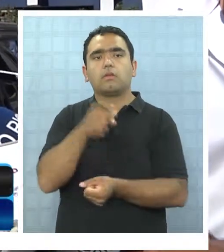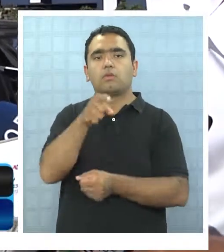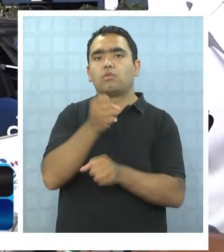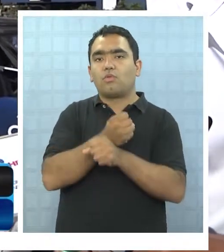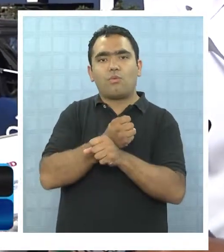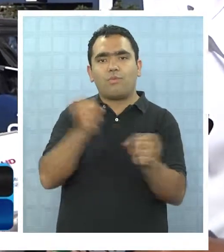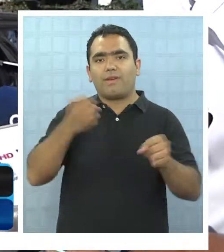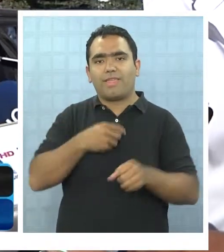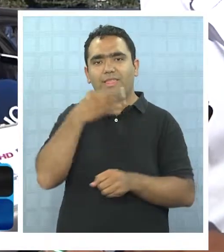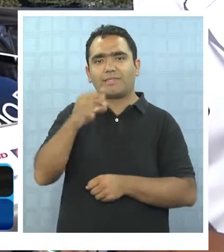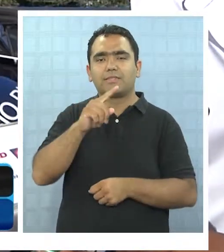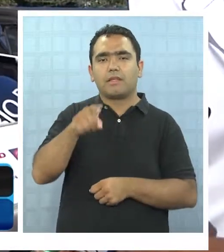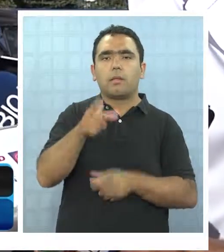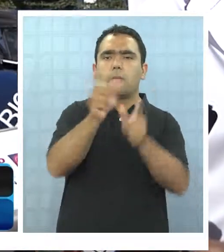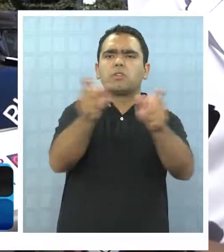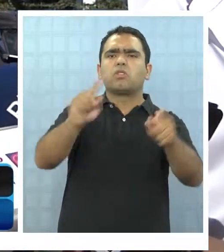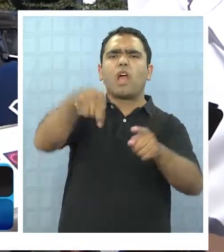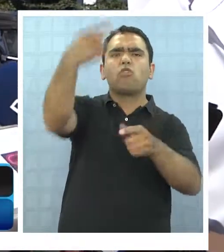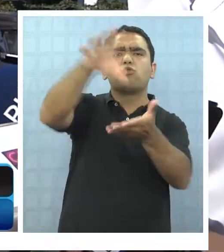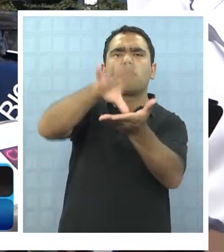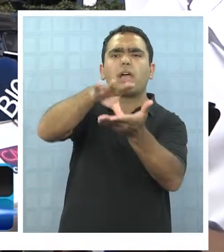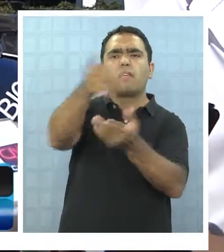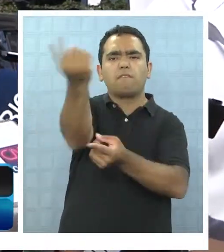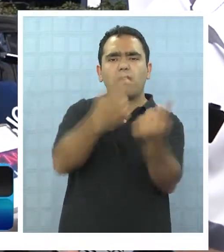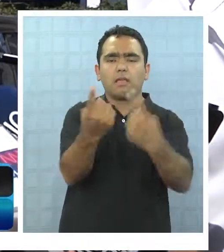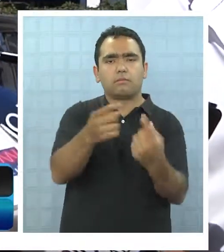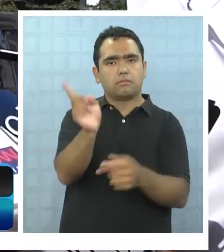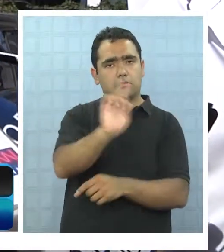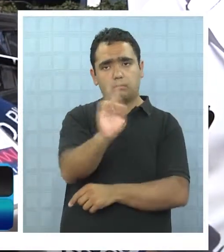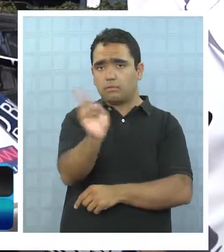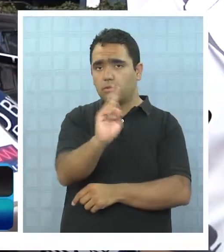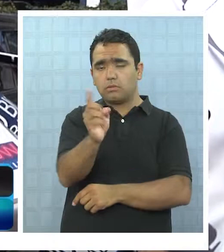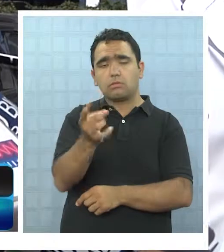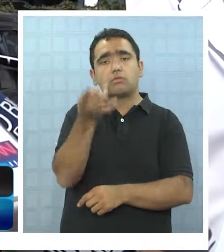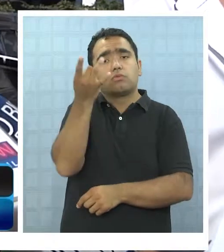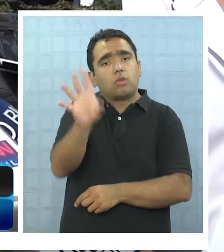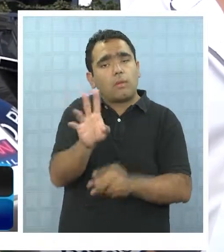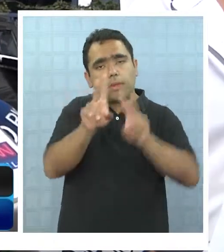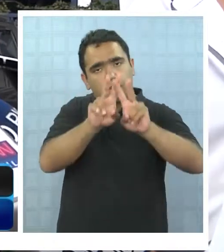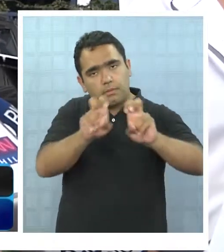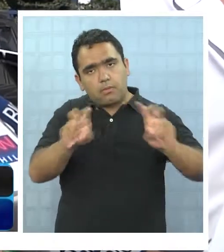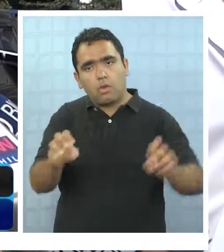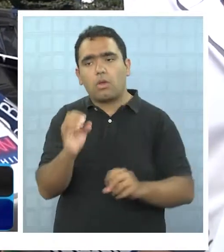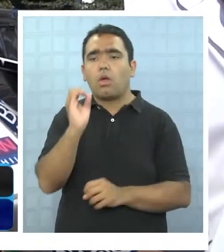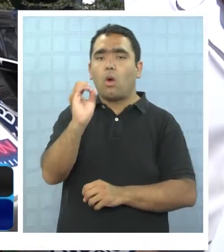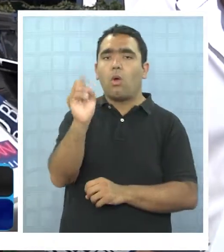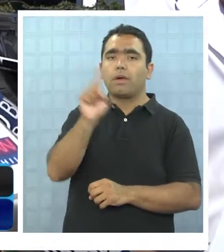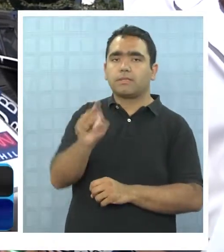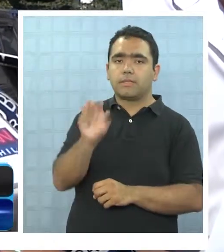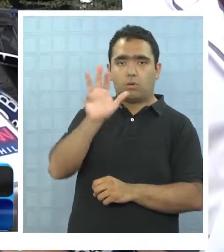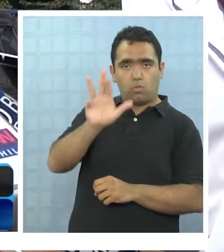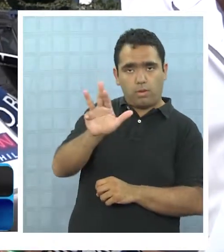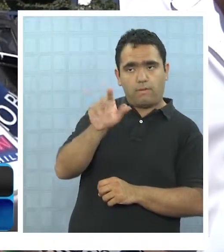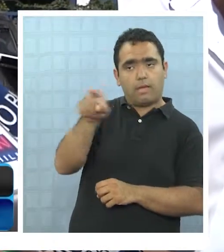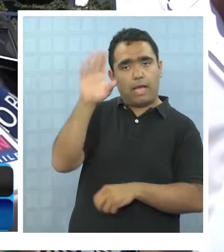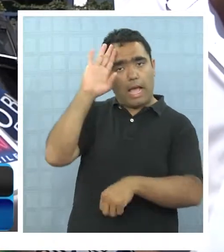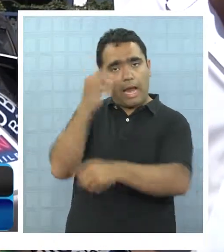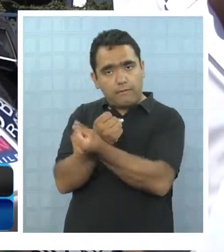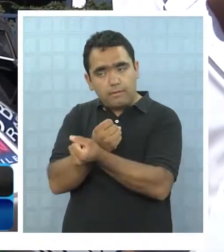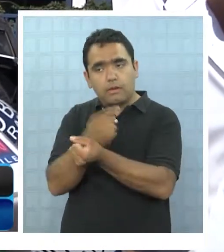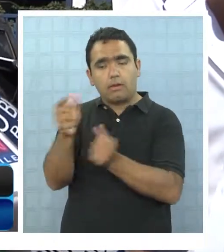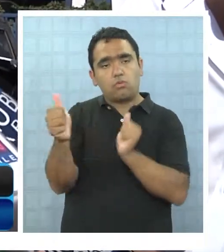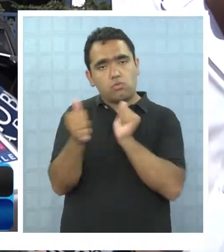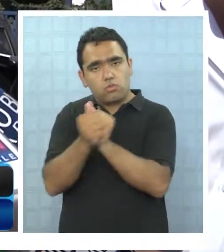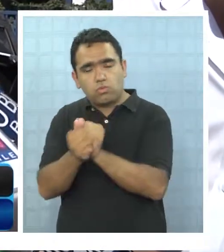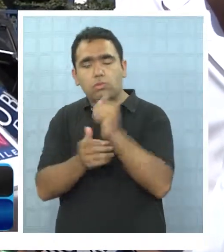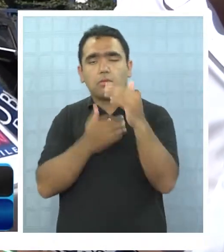nosotros no podríamos llegar a imputárselo a extranjeros, creo que sería irresponsable hacerlo el día de hoy. Y lo que vamos a hacer es desarrollar la investigación con el OS9,